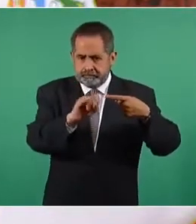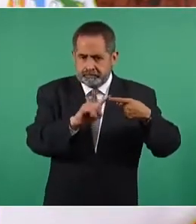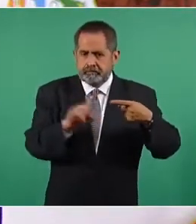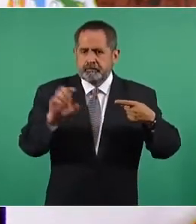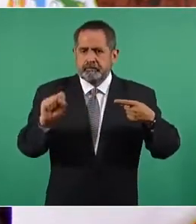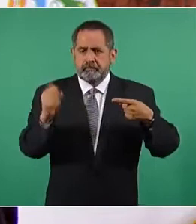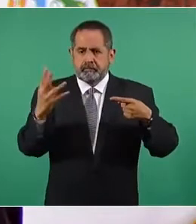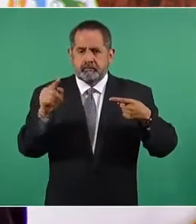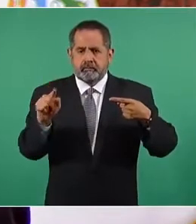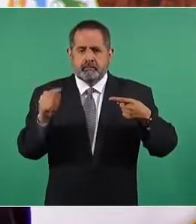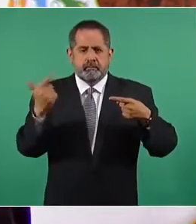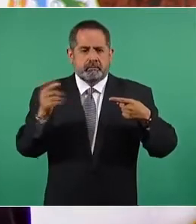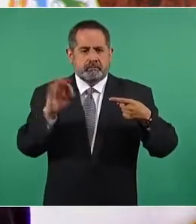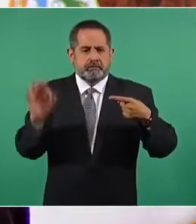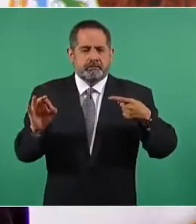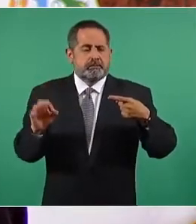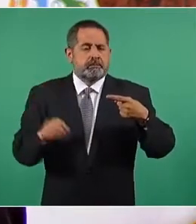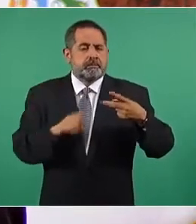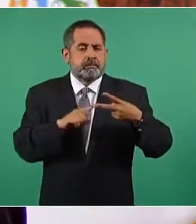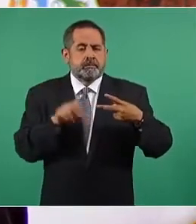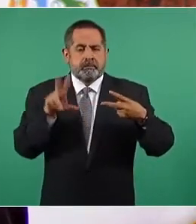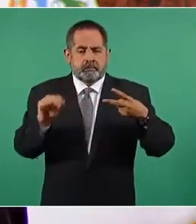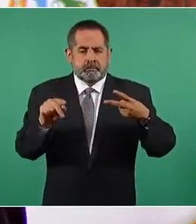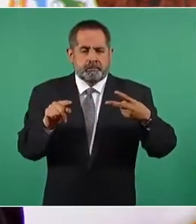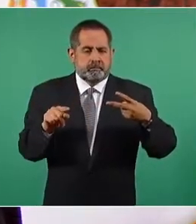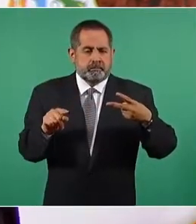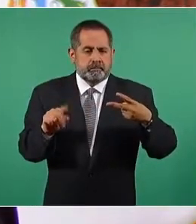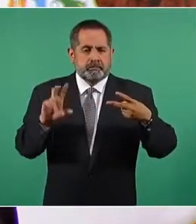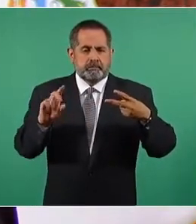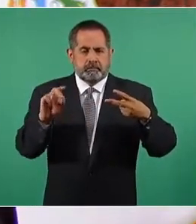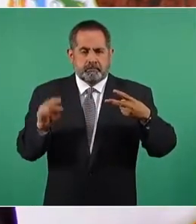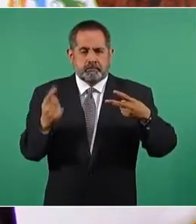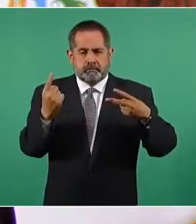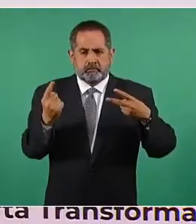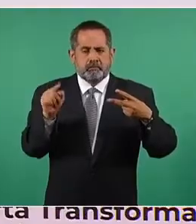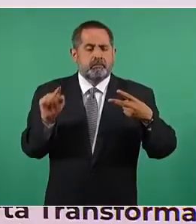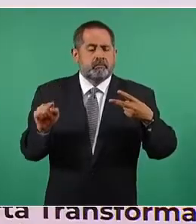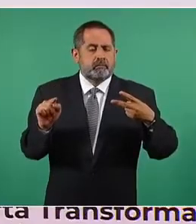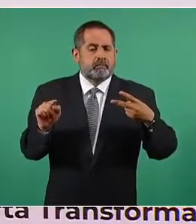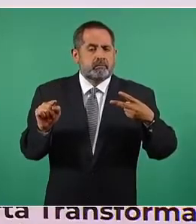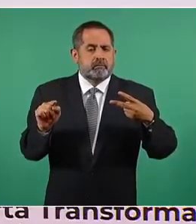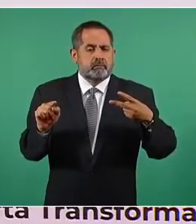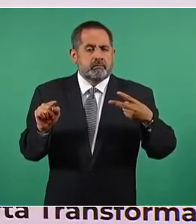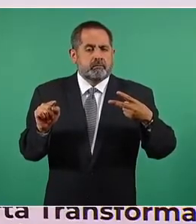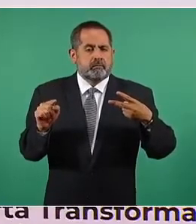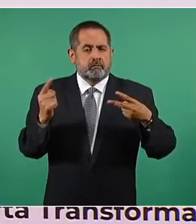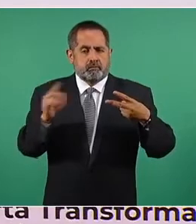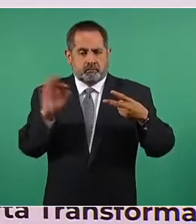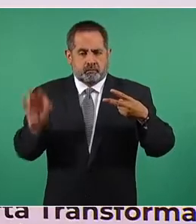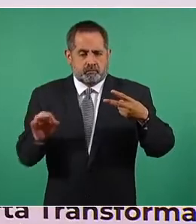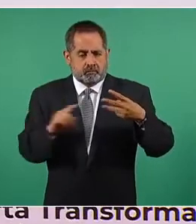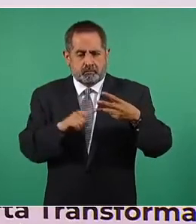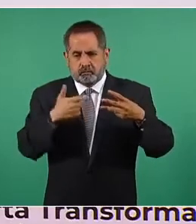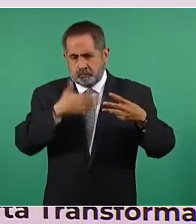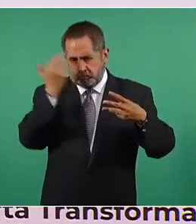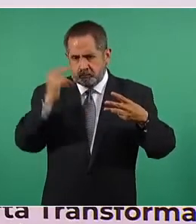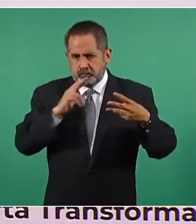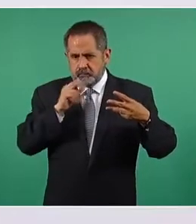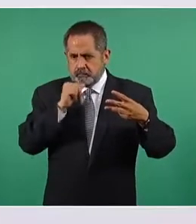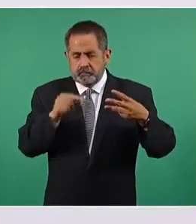64.7 por ciento, no, 31.1 por ciento, no sabe,